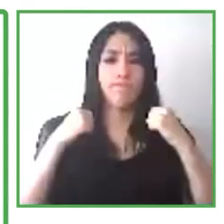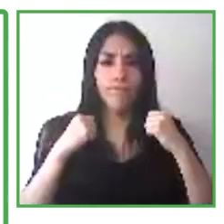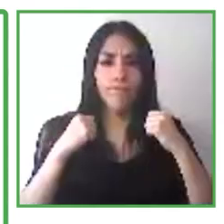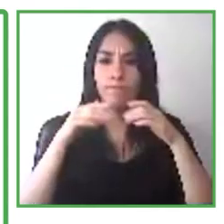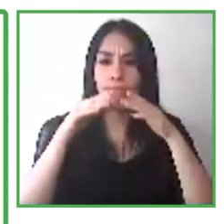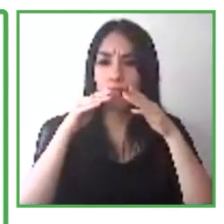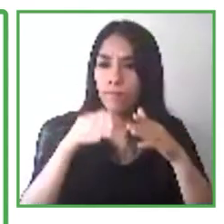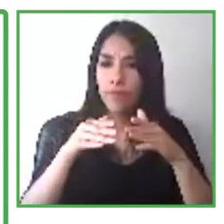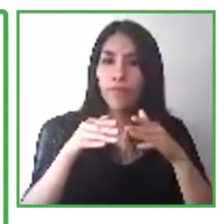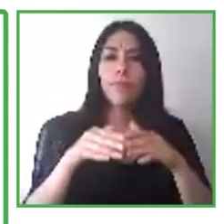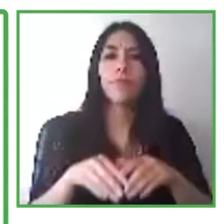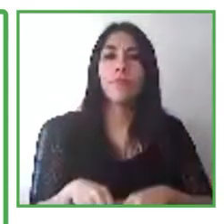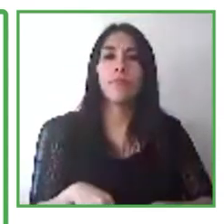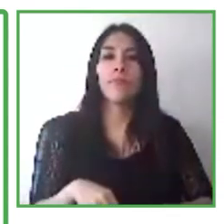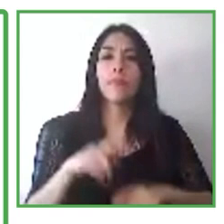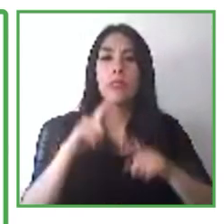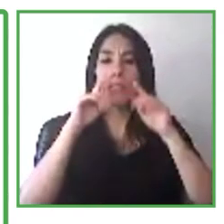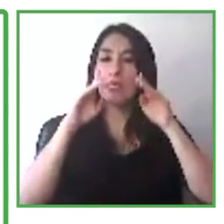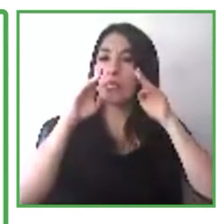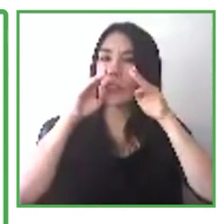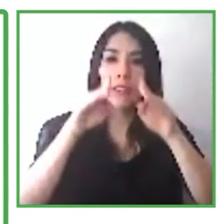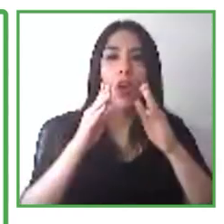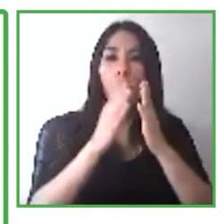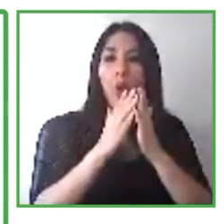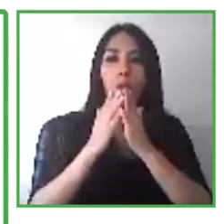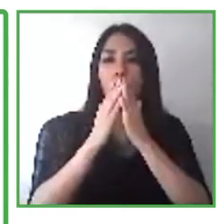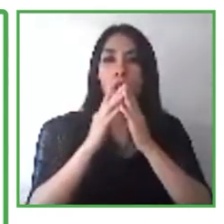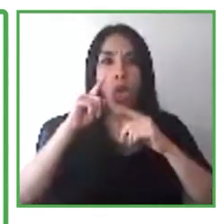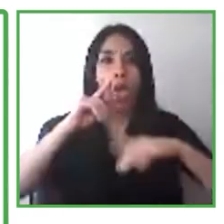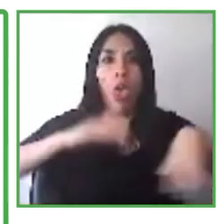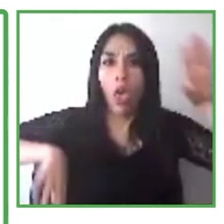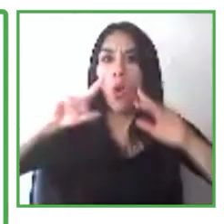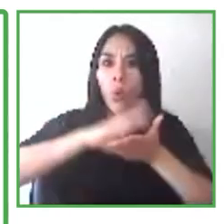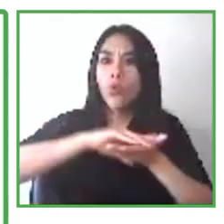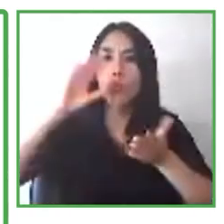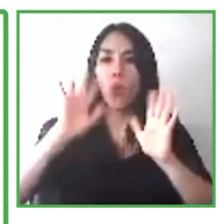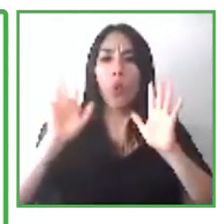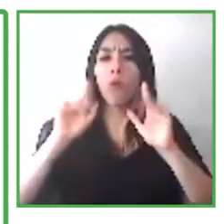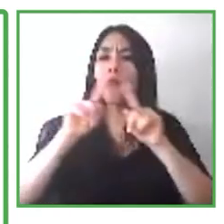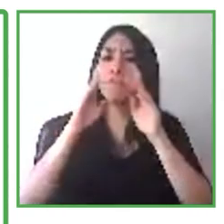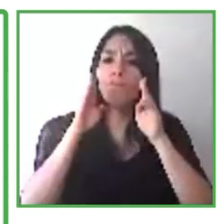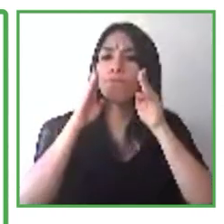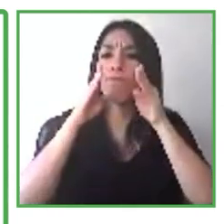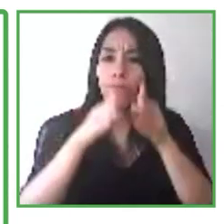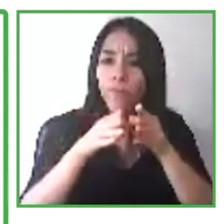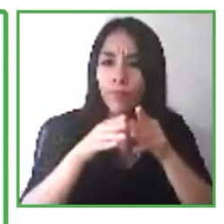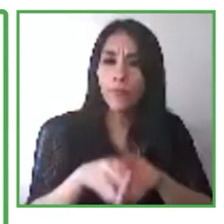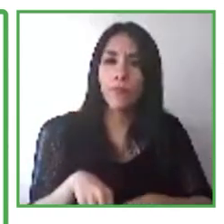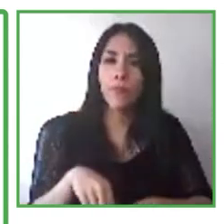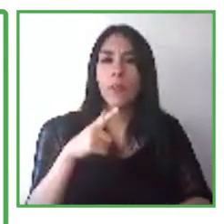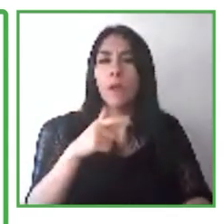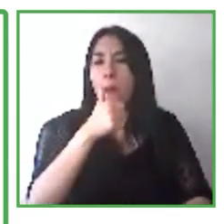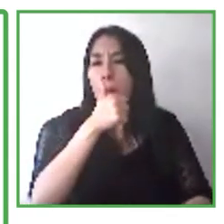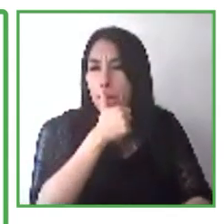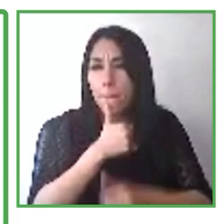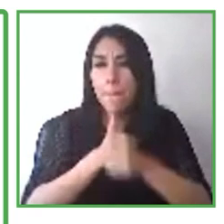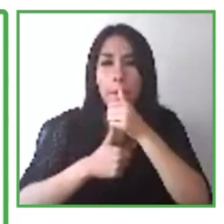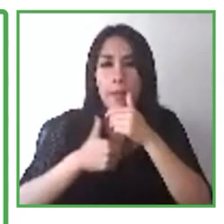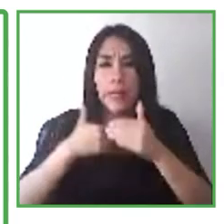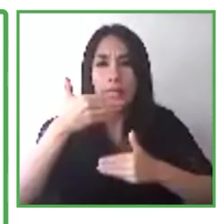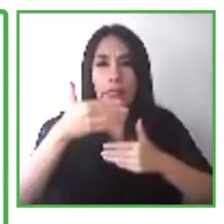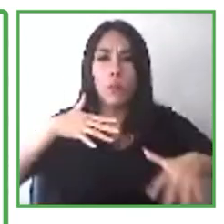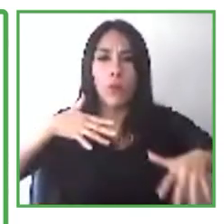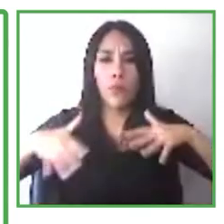La tercera tiene que ver con la tolerancia a movimiento limitado. Las personas con discapacidades físicas